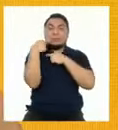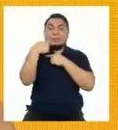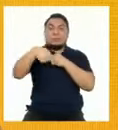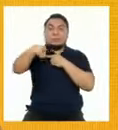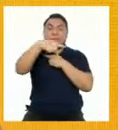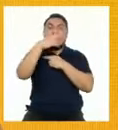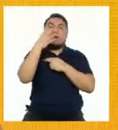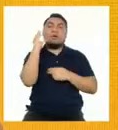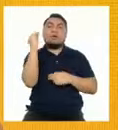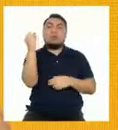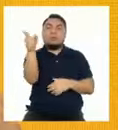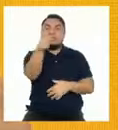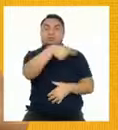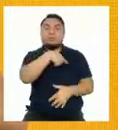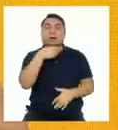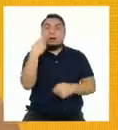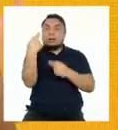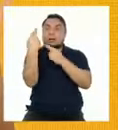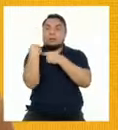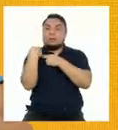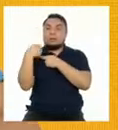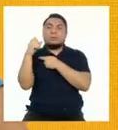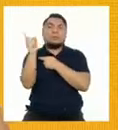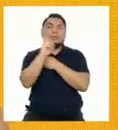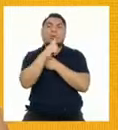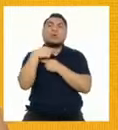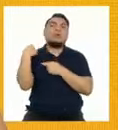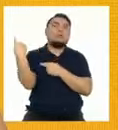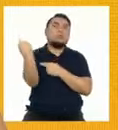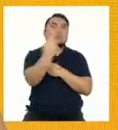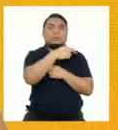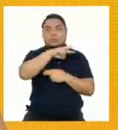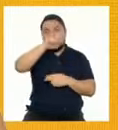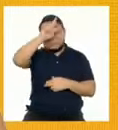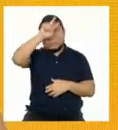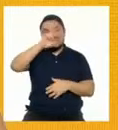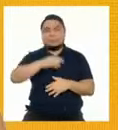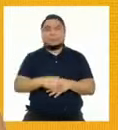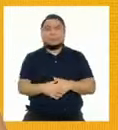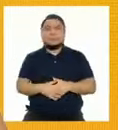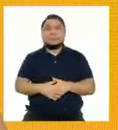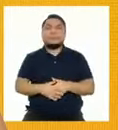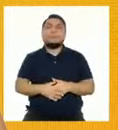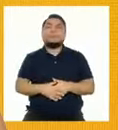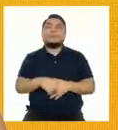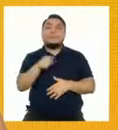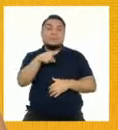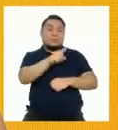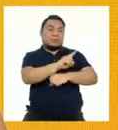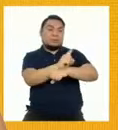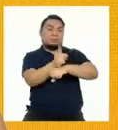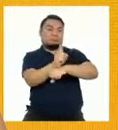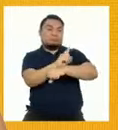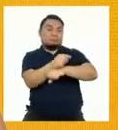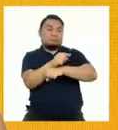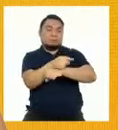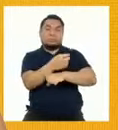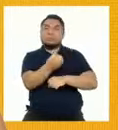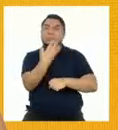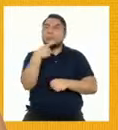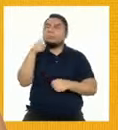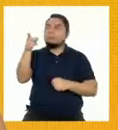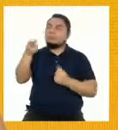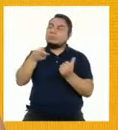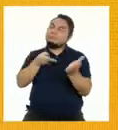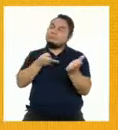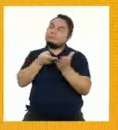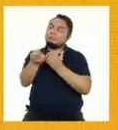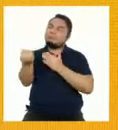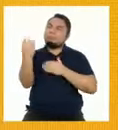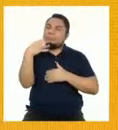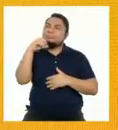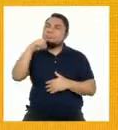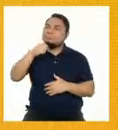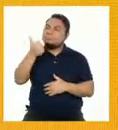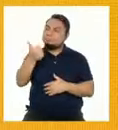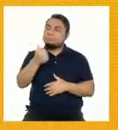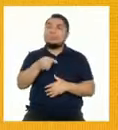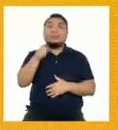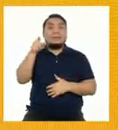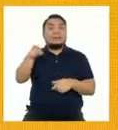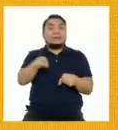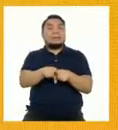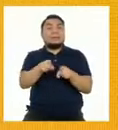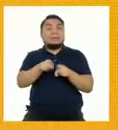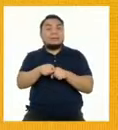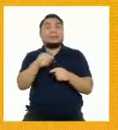las y los adolescentes, sino de todo el país. El polígrafo nos indica que ha sido usted muy sincero. Además,